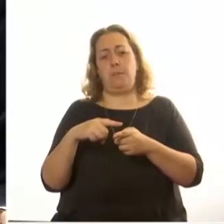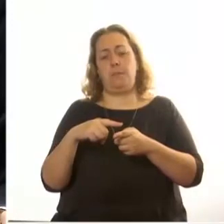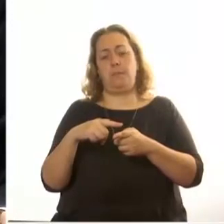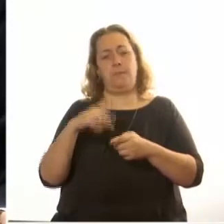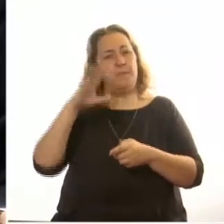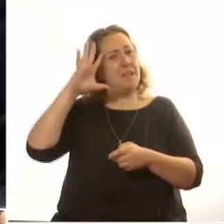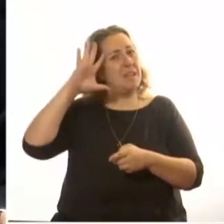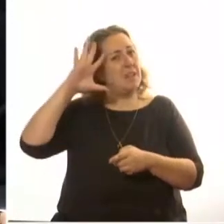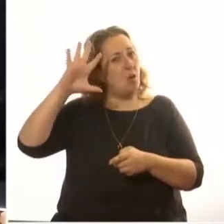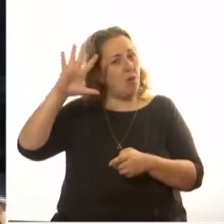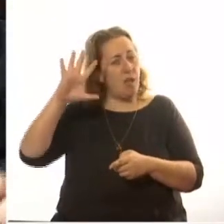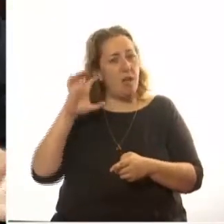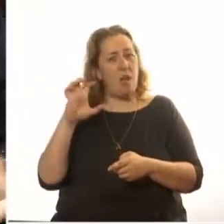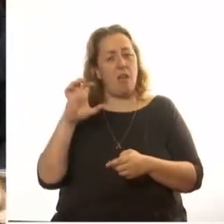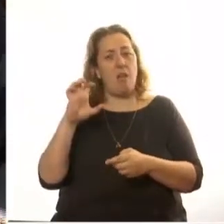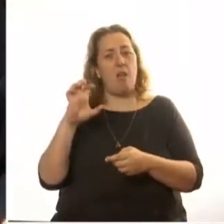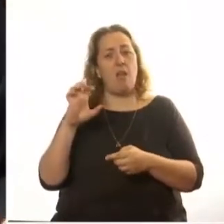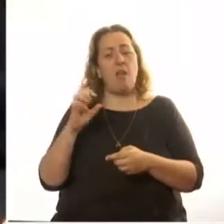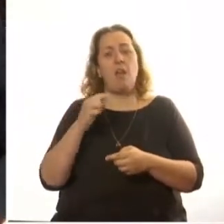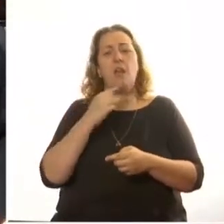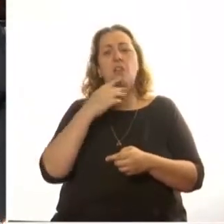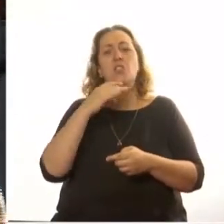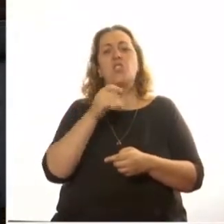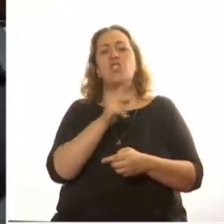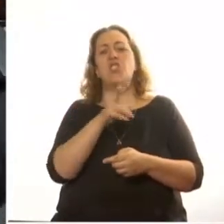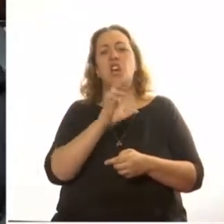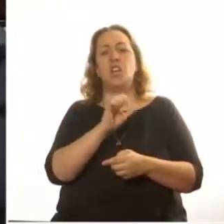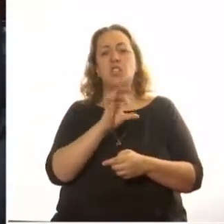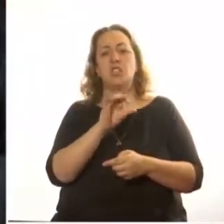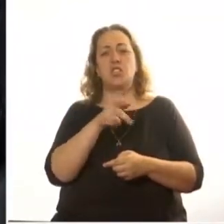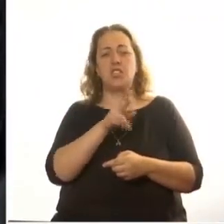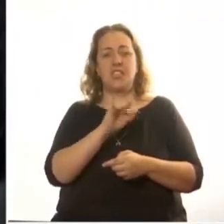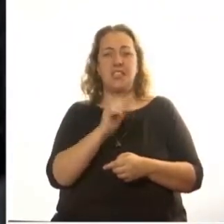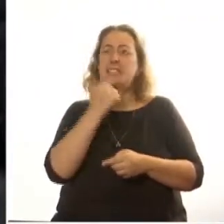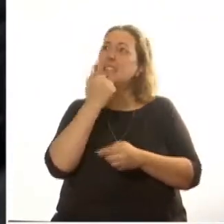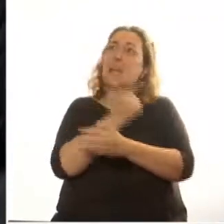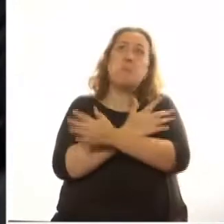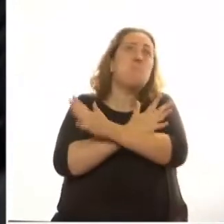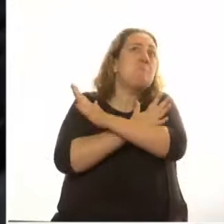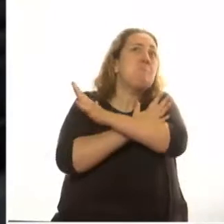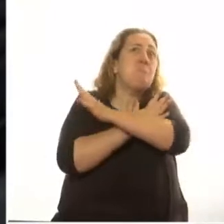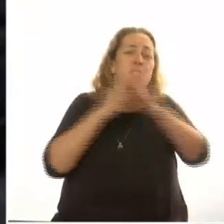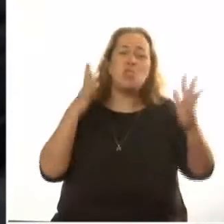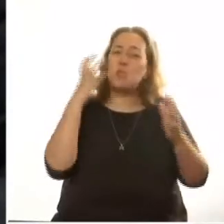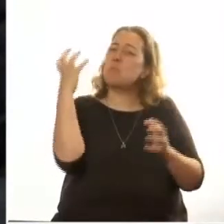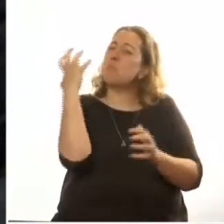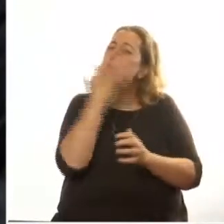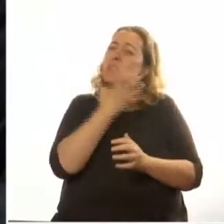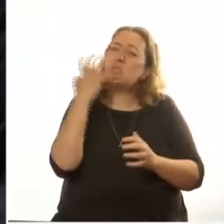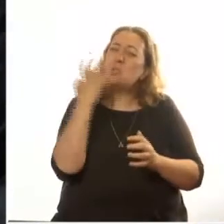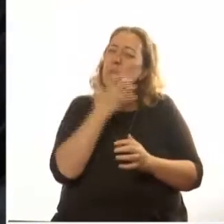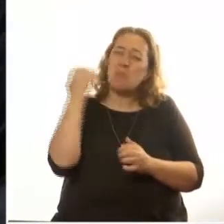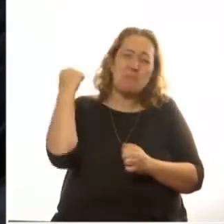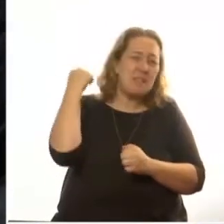recordar lo que Winston Churchill llamó el mayor y más horrendo crimen de la historia de la humanidad